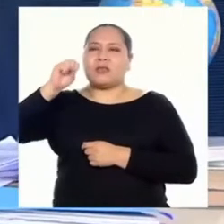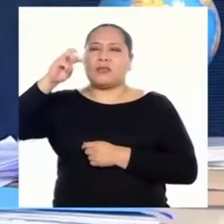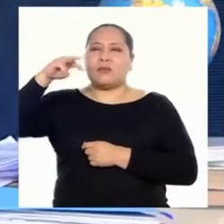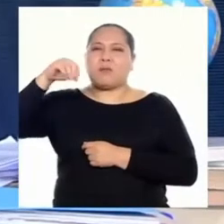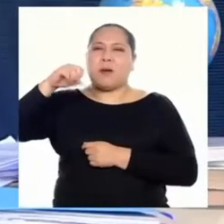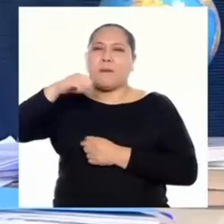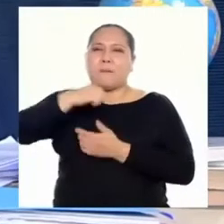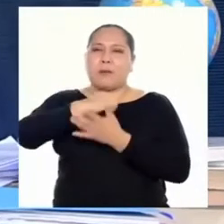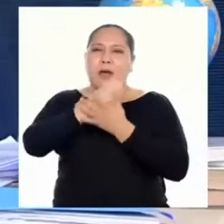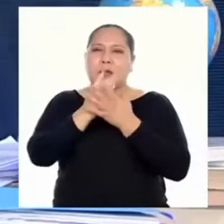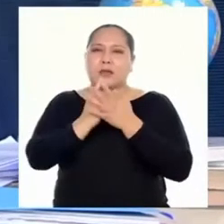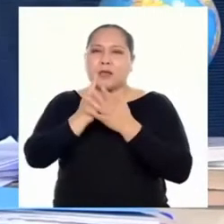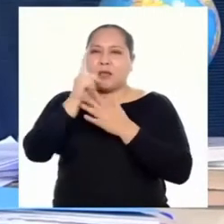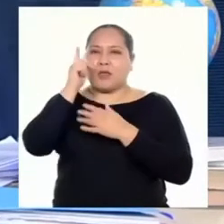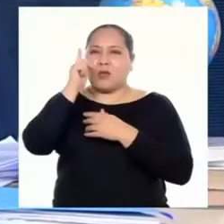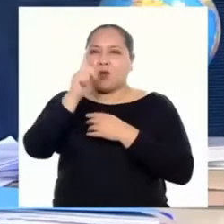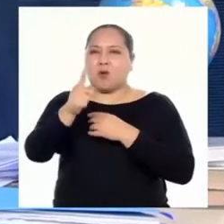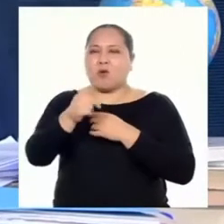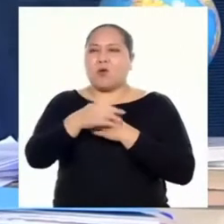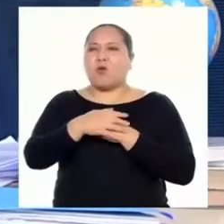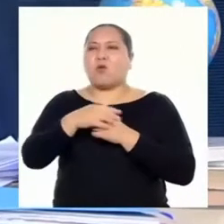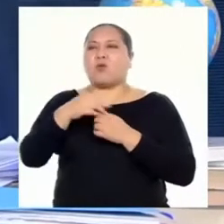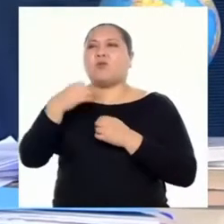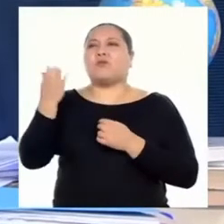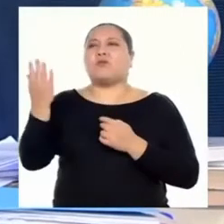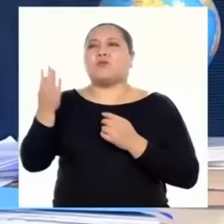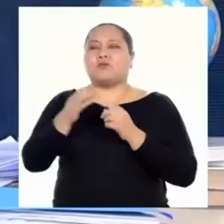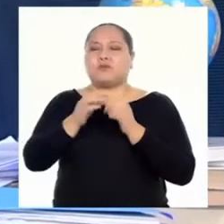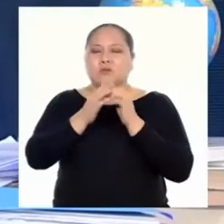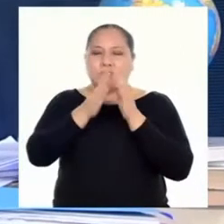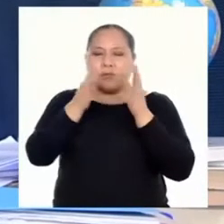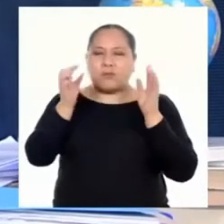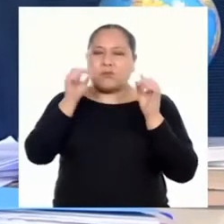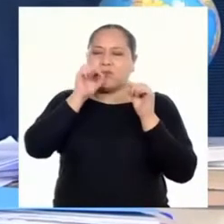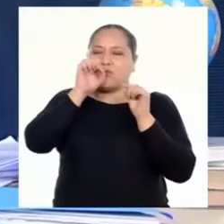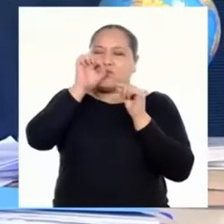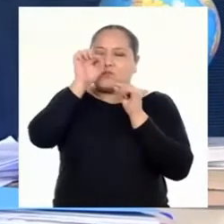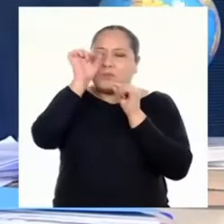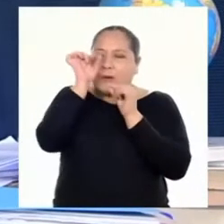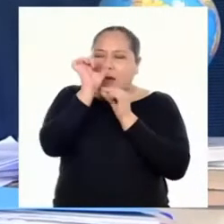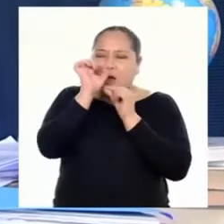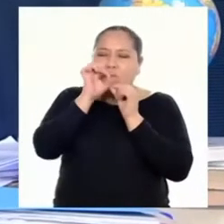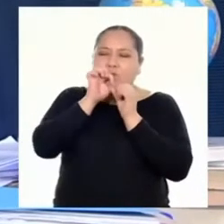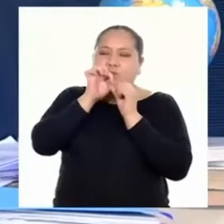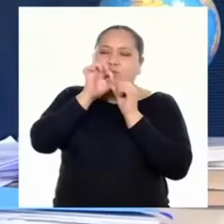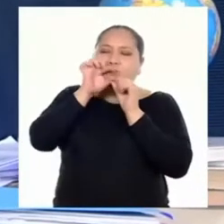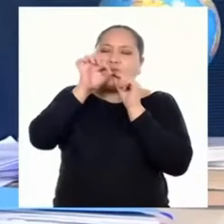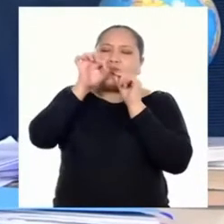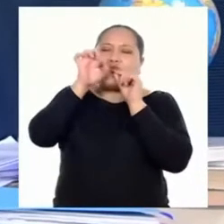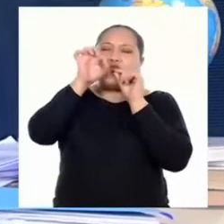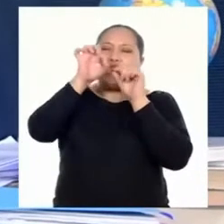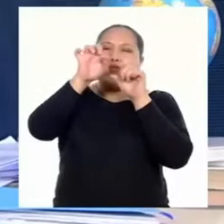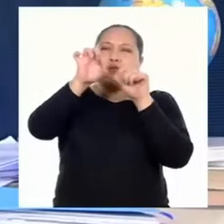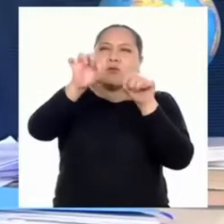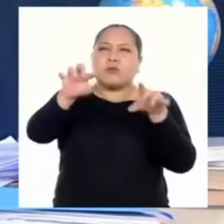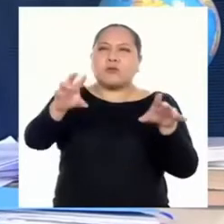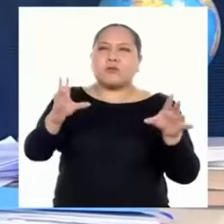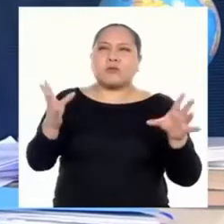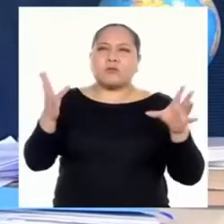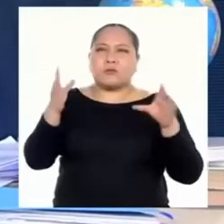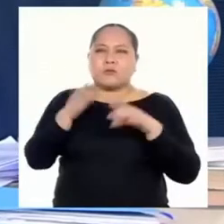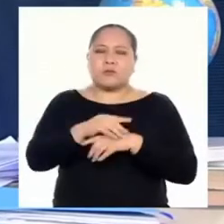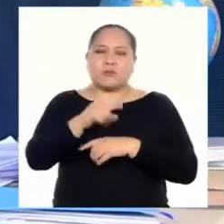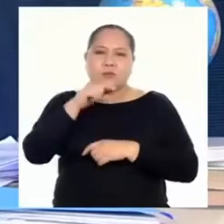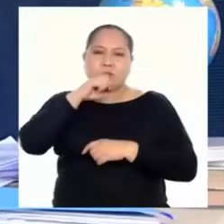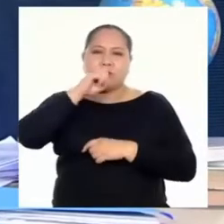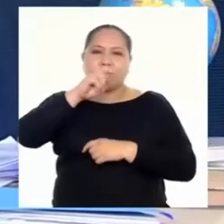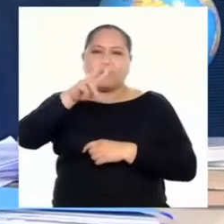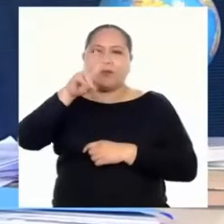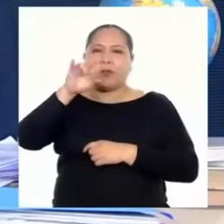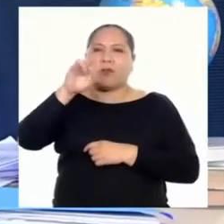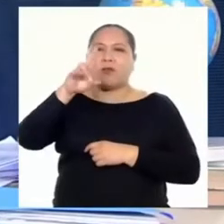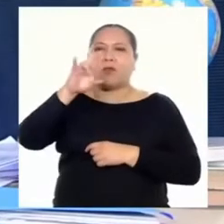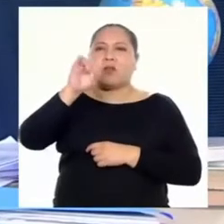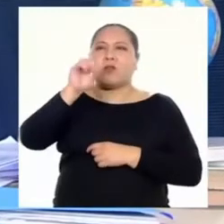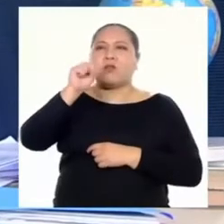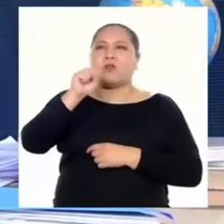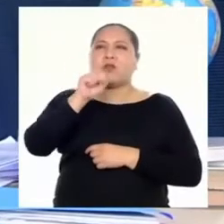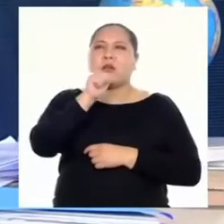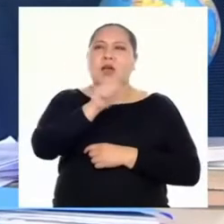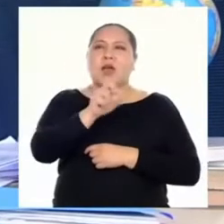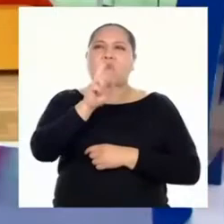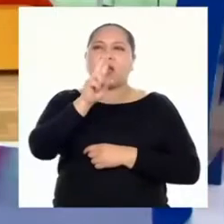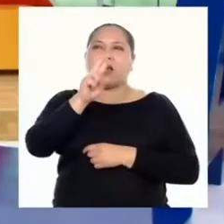microscópico que el virus se transmite a través de las gotículas generadas por las personas. Si lo clasificamos, podemos decir que es un virus